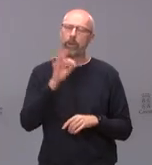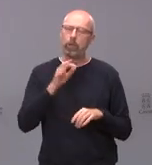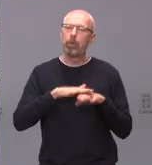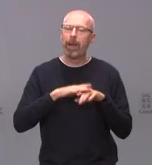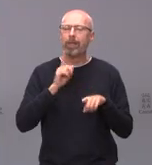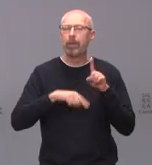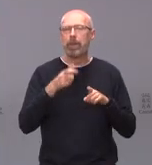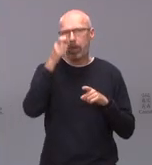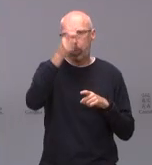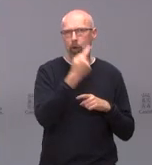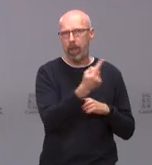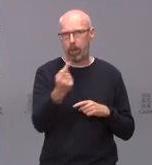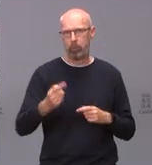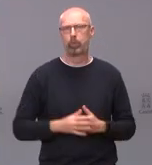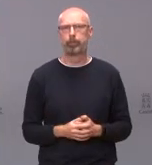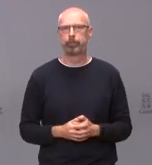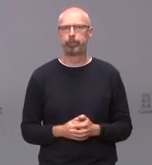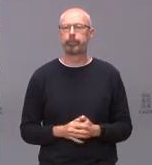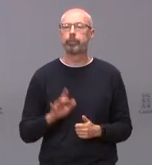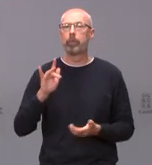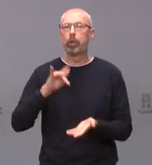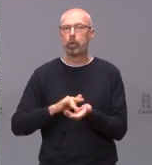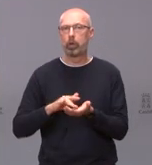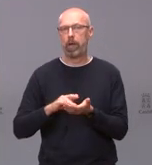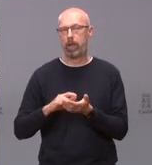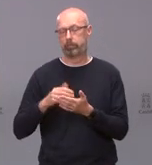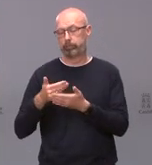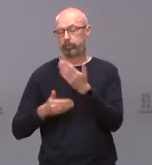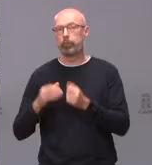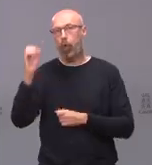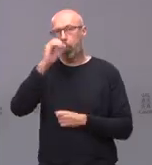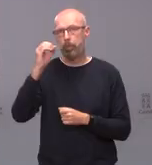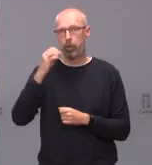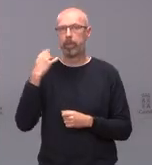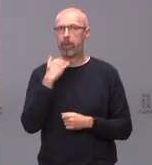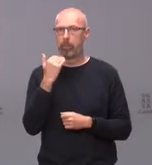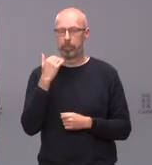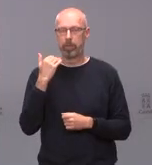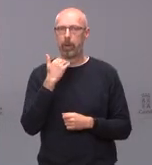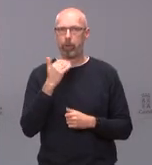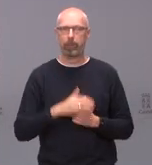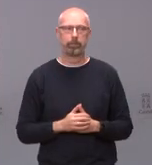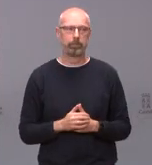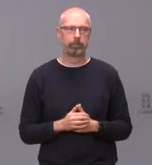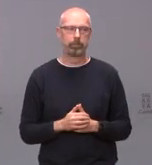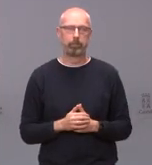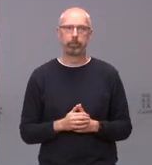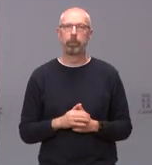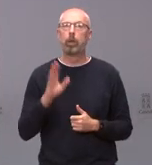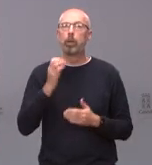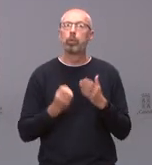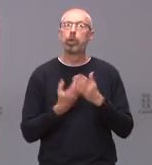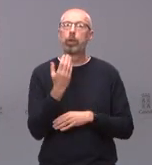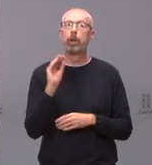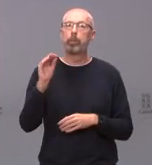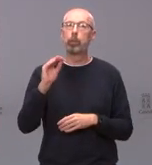es el turno de Carlos Gil de la opinión de Zamora Carlos cuando quieras buenos días yo la pregunta era para